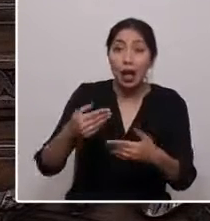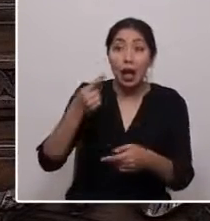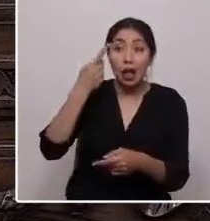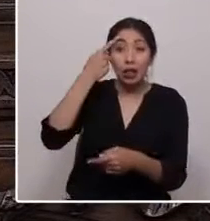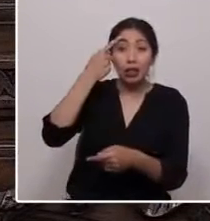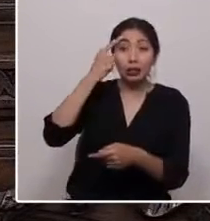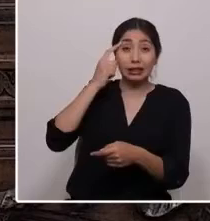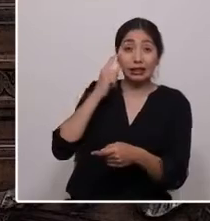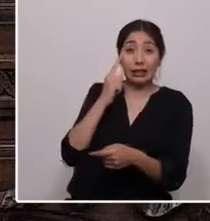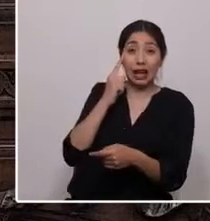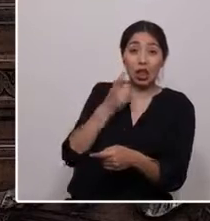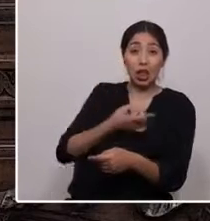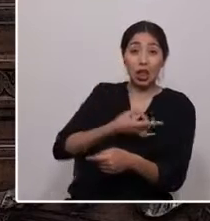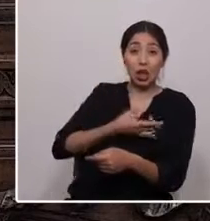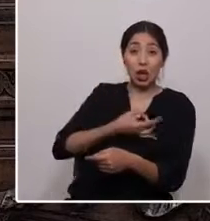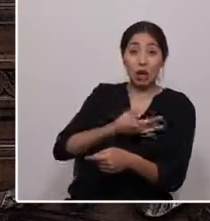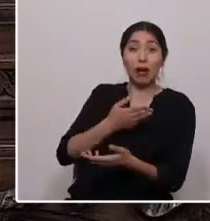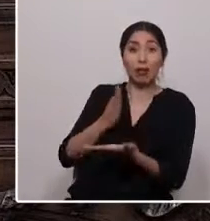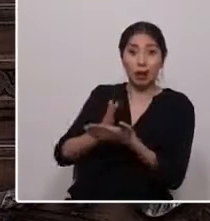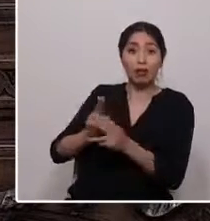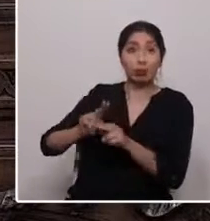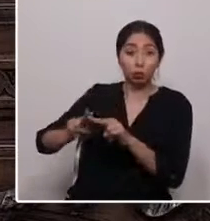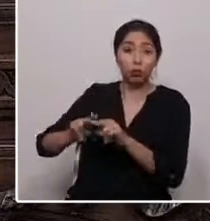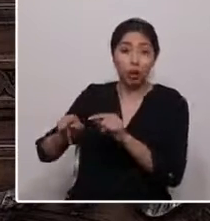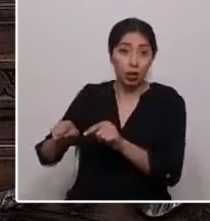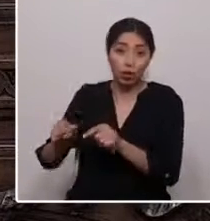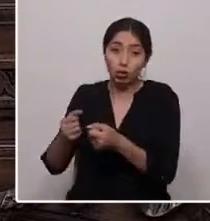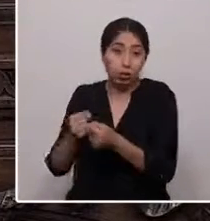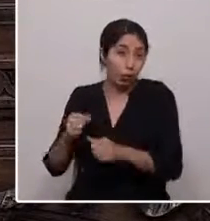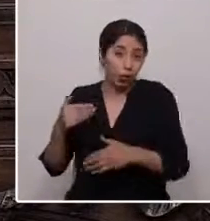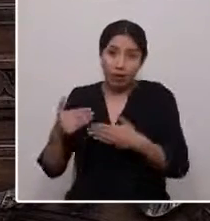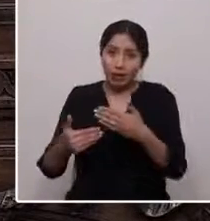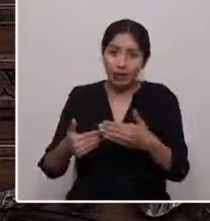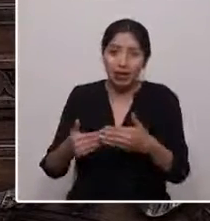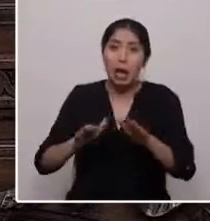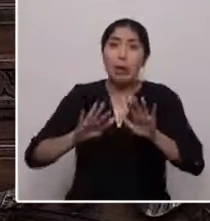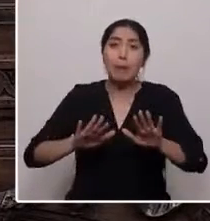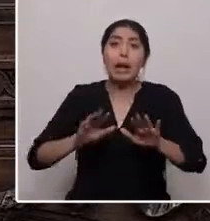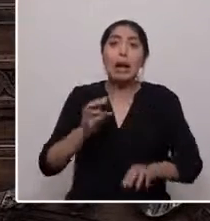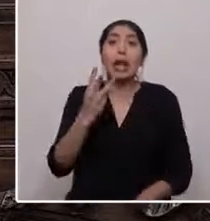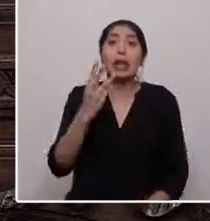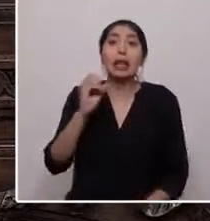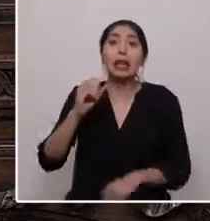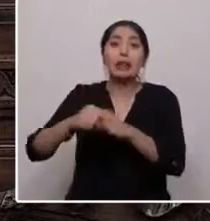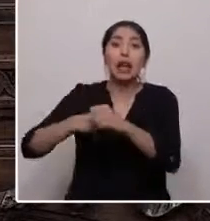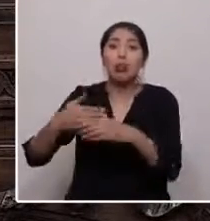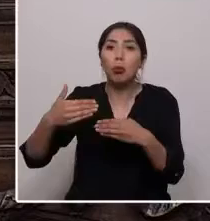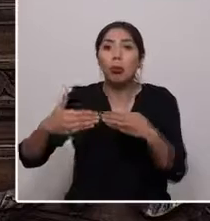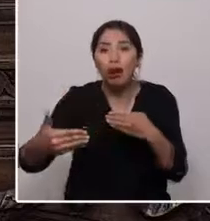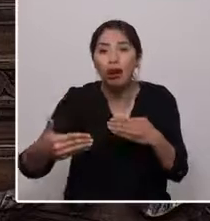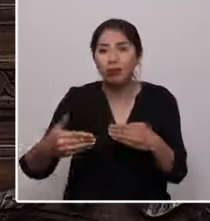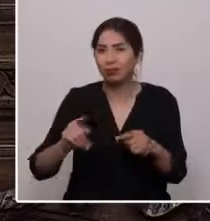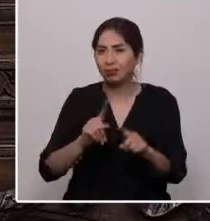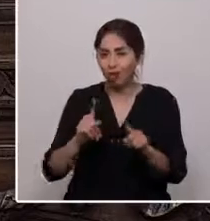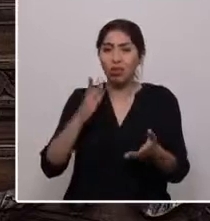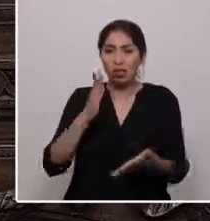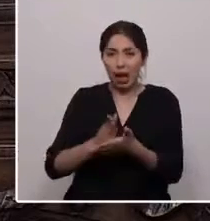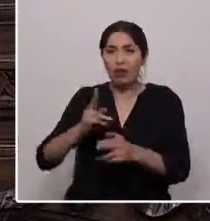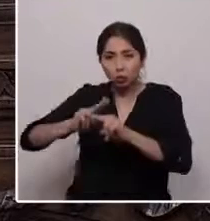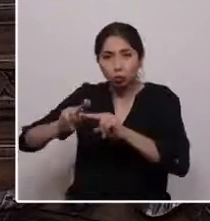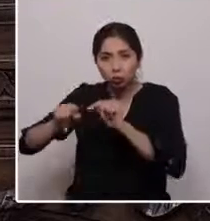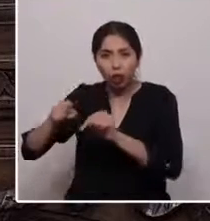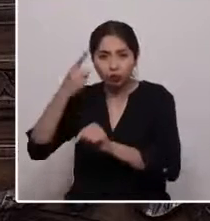sus pueblos hemos vivido. No es posible esperar otros 30 años sin que exista una real reparación. Ratifico mi compromiso